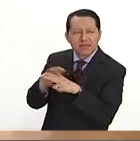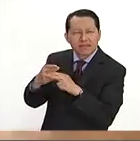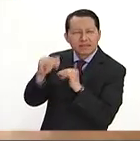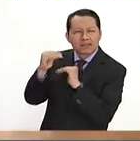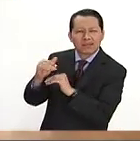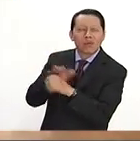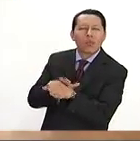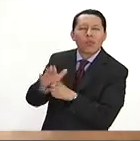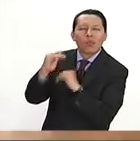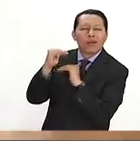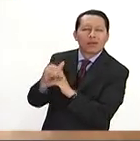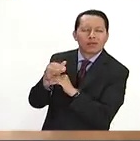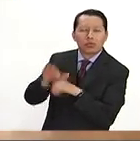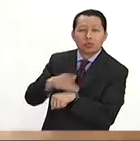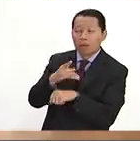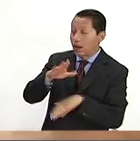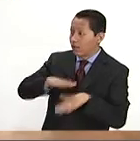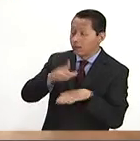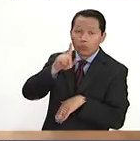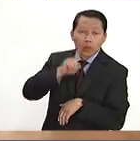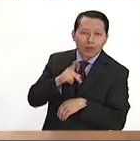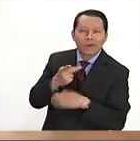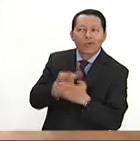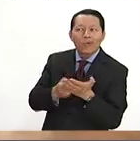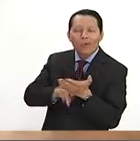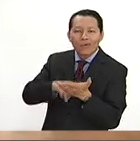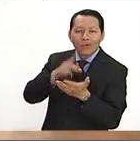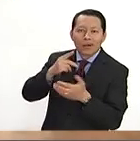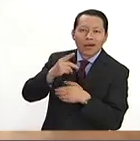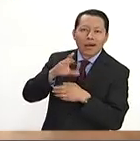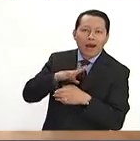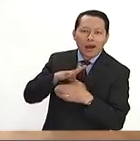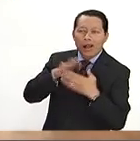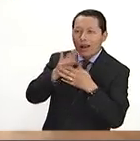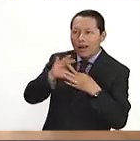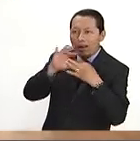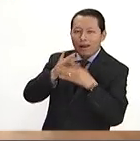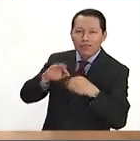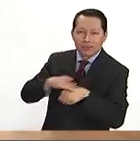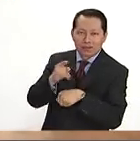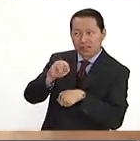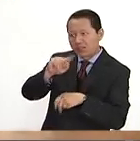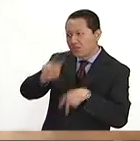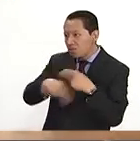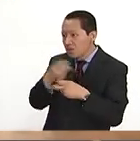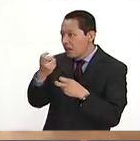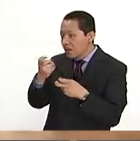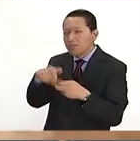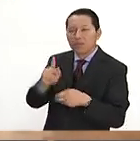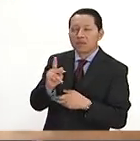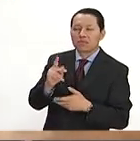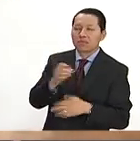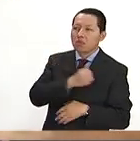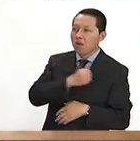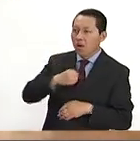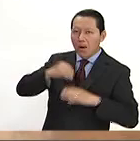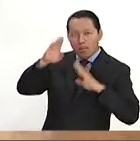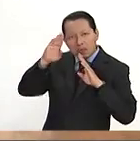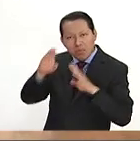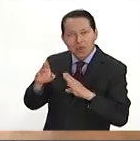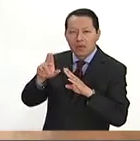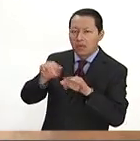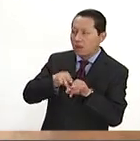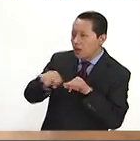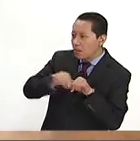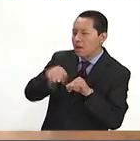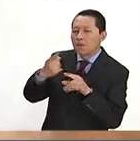mujeres jugamos a veces un doble lenguaje de que sí, yo voy a esto, pero en el fondo ni me comprometo ni trabajo? Hay que decirlo